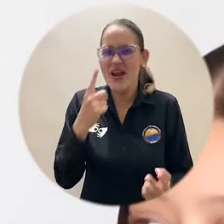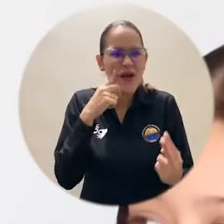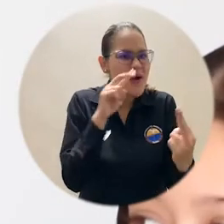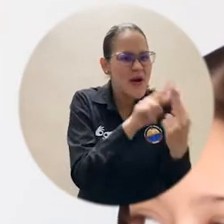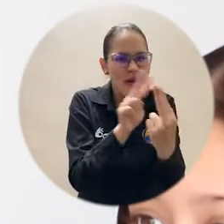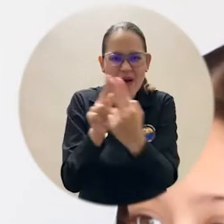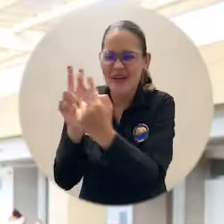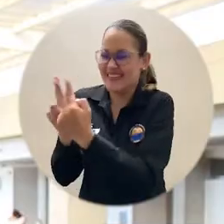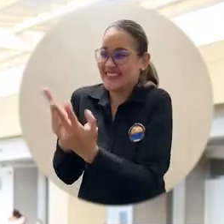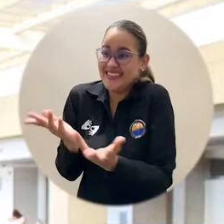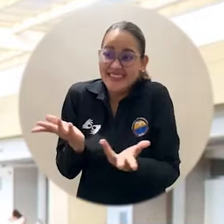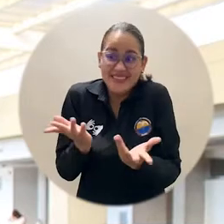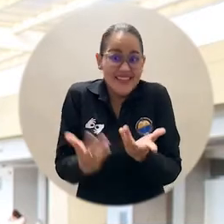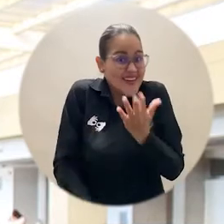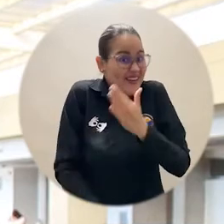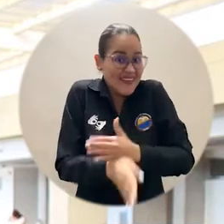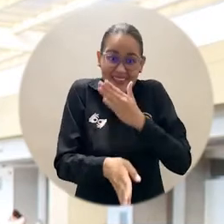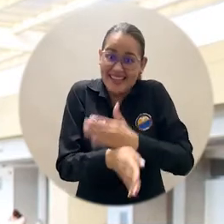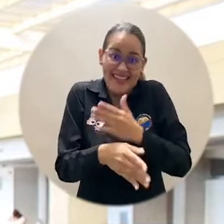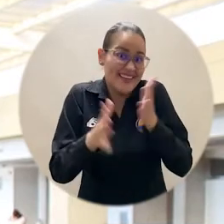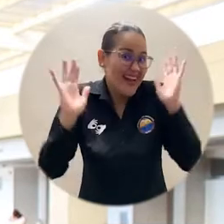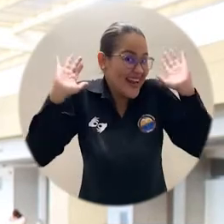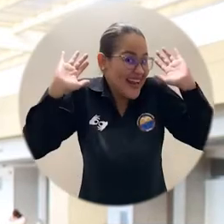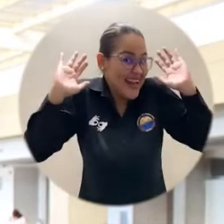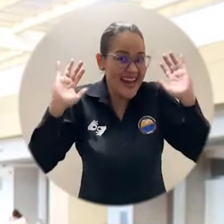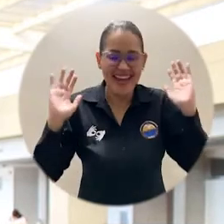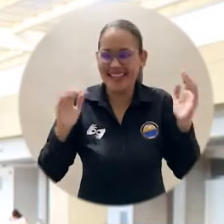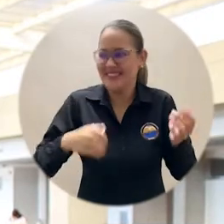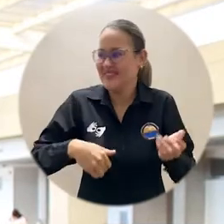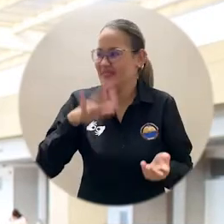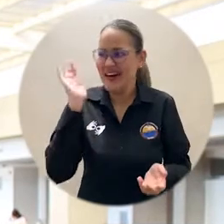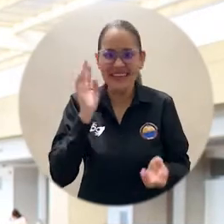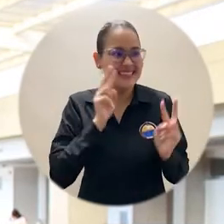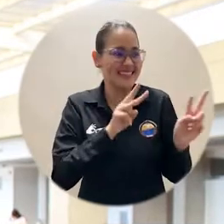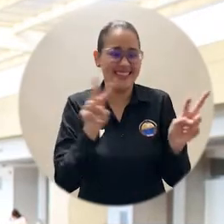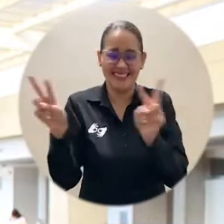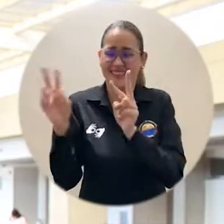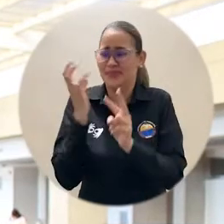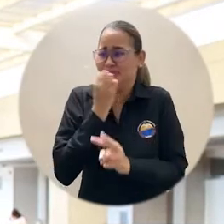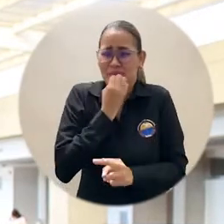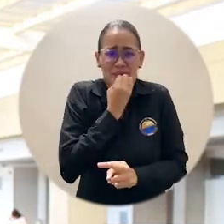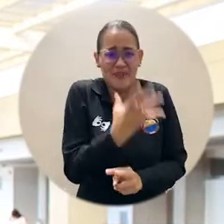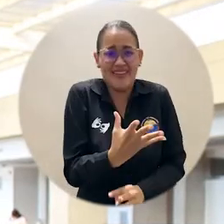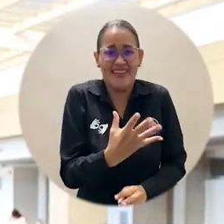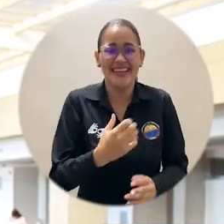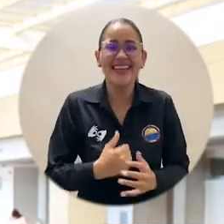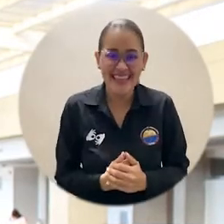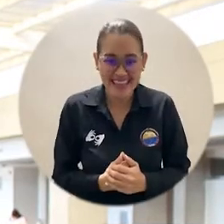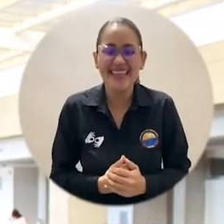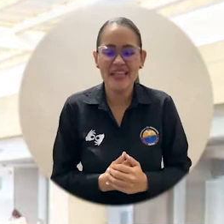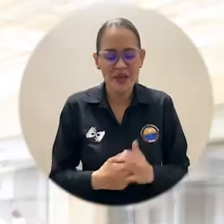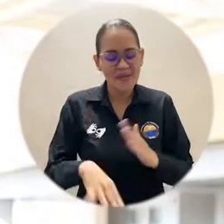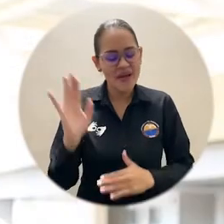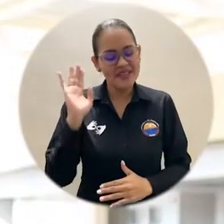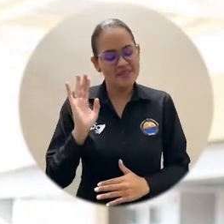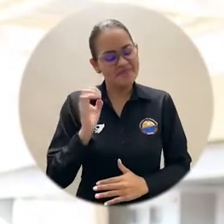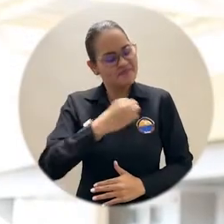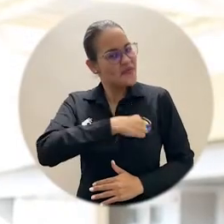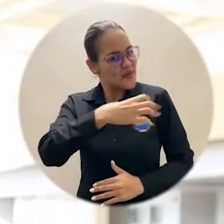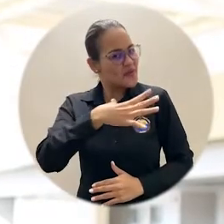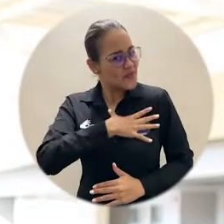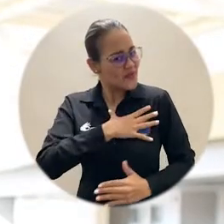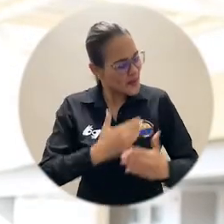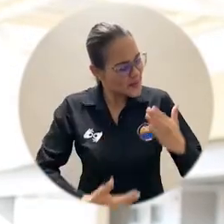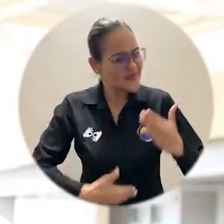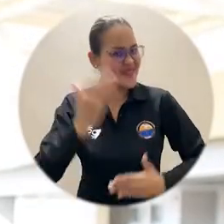varias personas. Feliz por estar aspirando a esta universidad. Me parece muy hermosa. Es una oportunidad